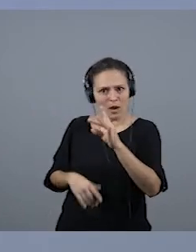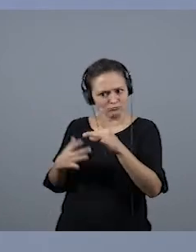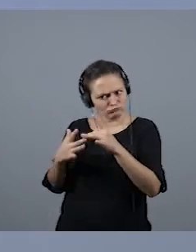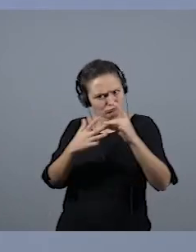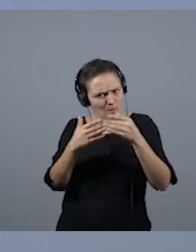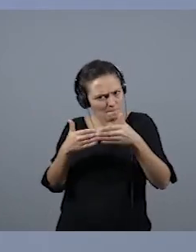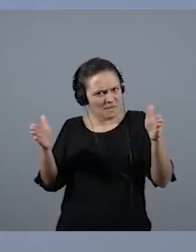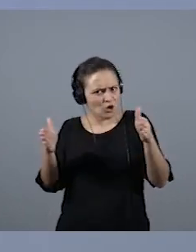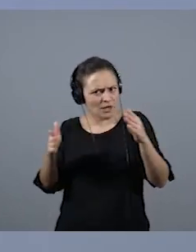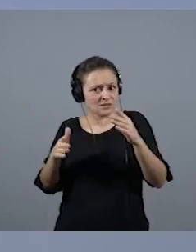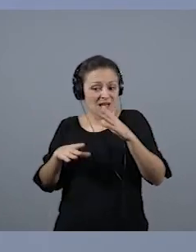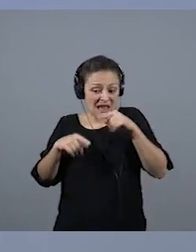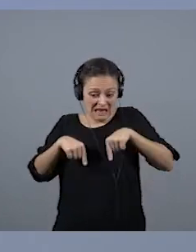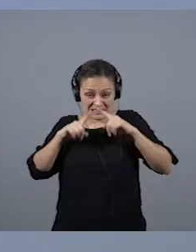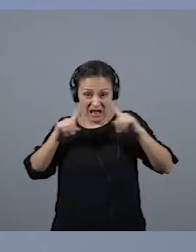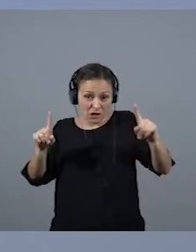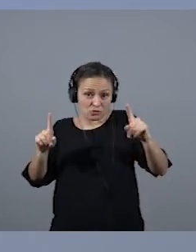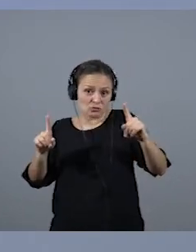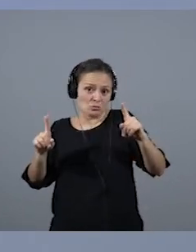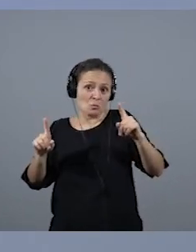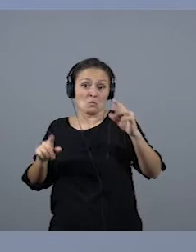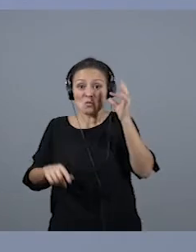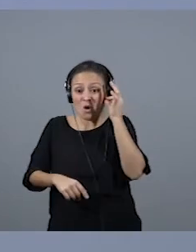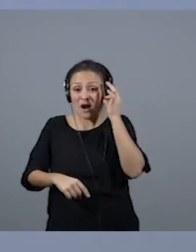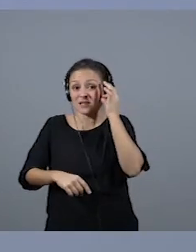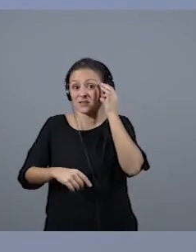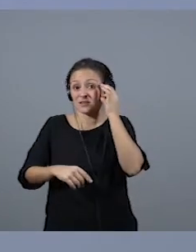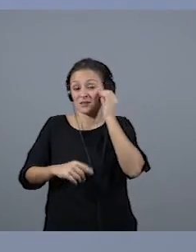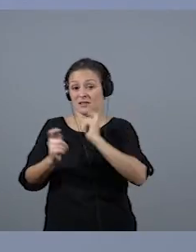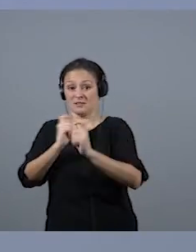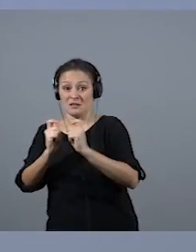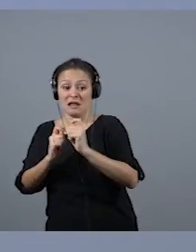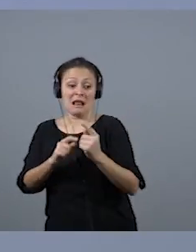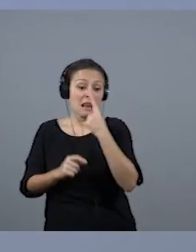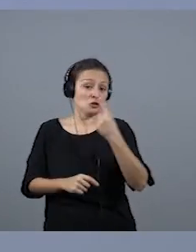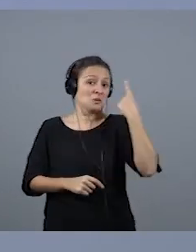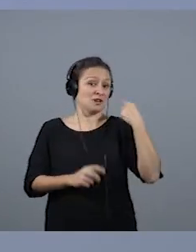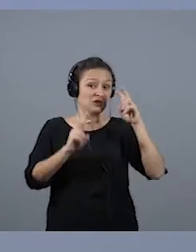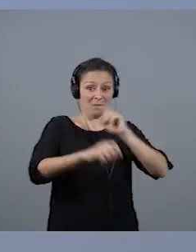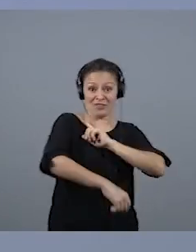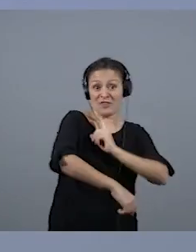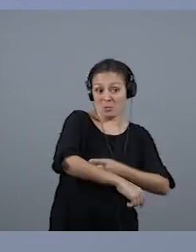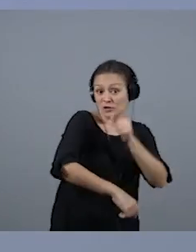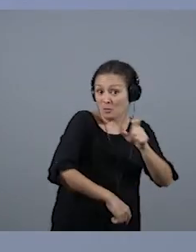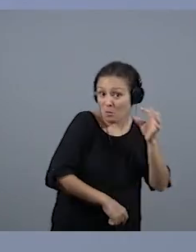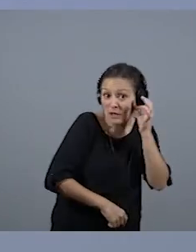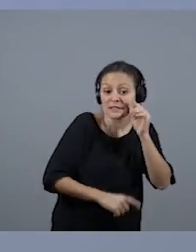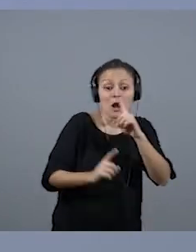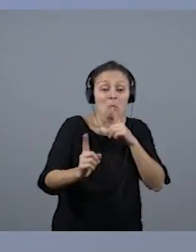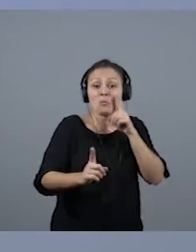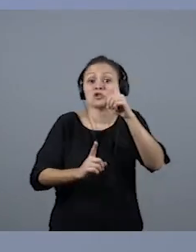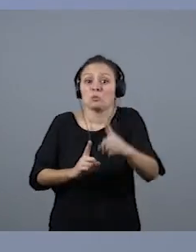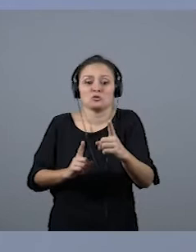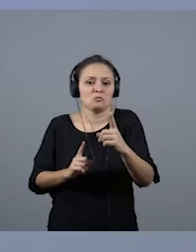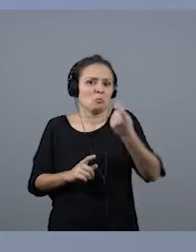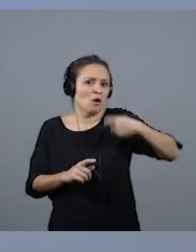pasado fueron mujeres deportistas y el año que viene, si Dios quiere, empezaremos a buscar otra profesión, otro